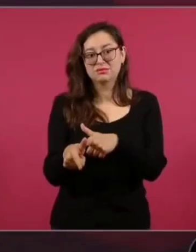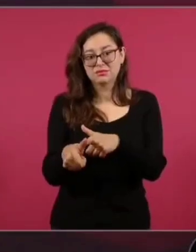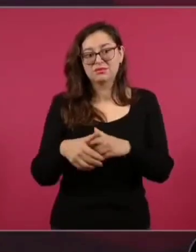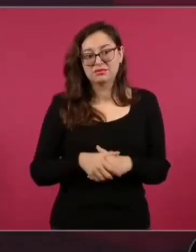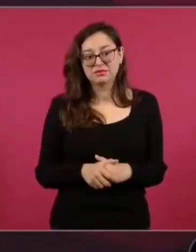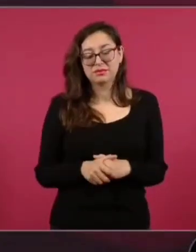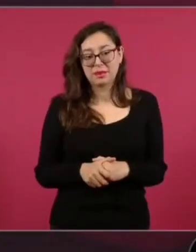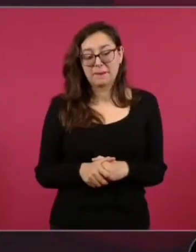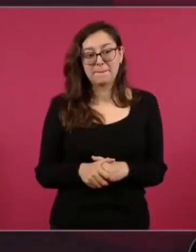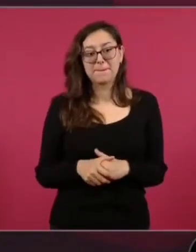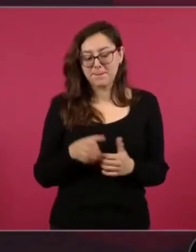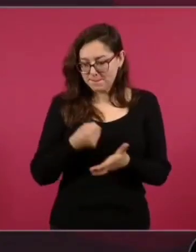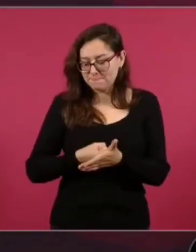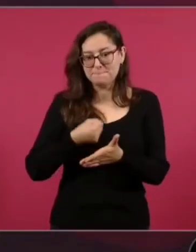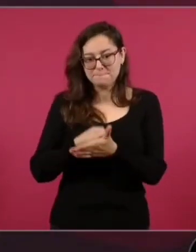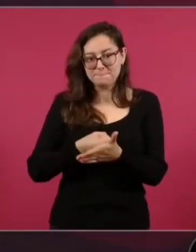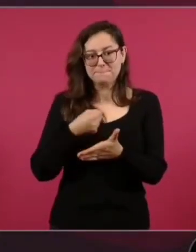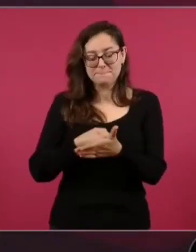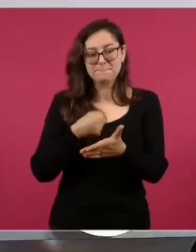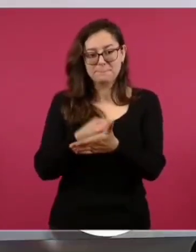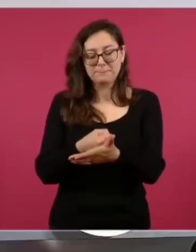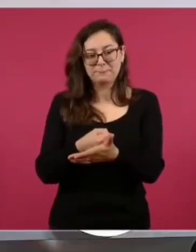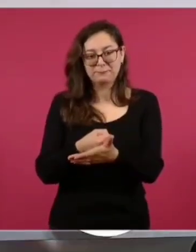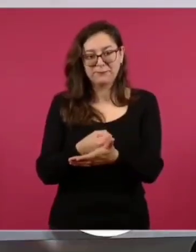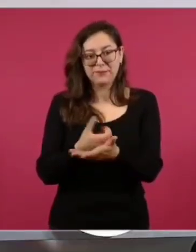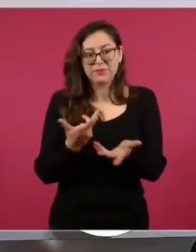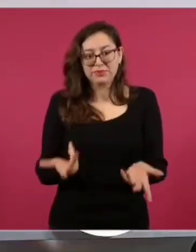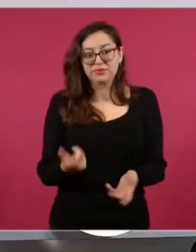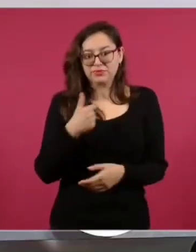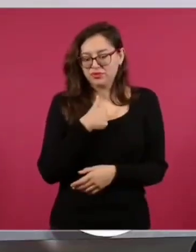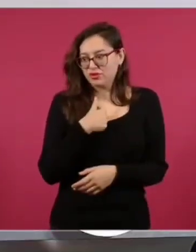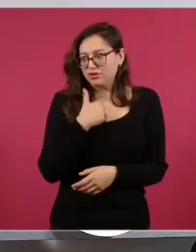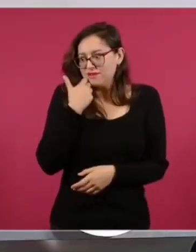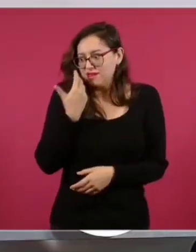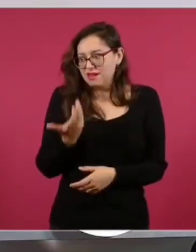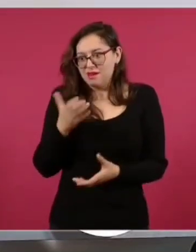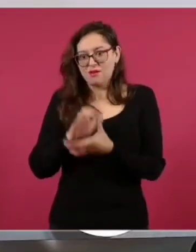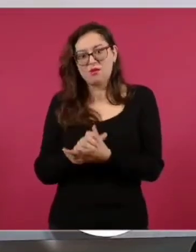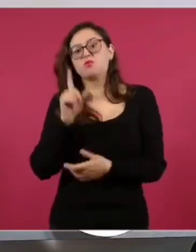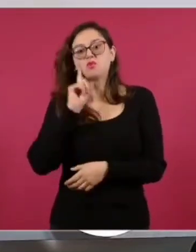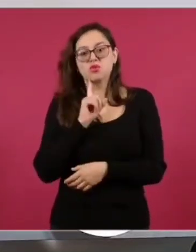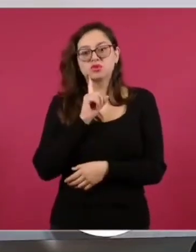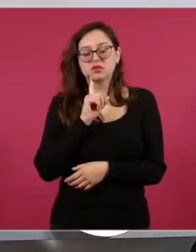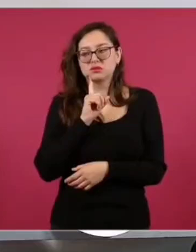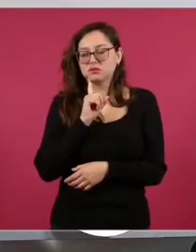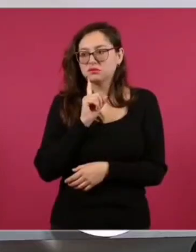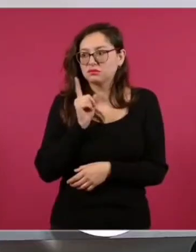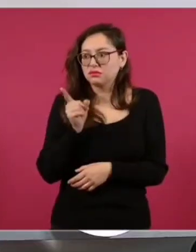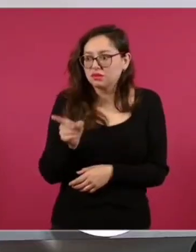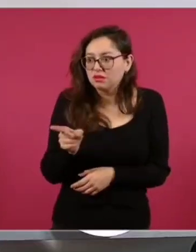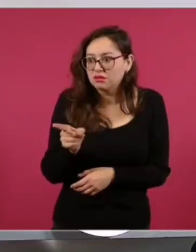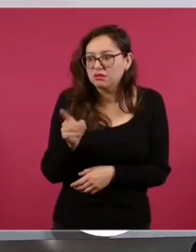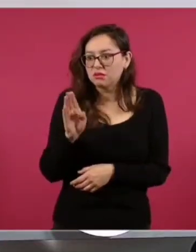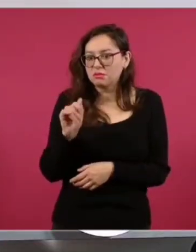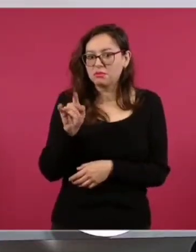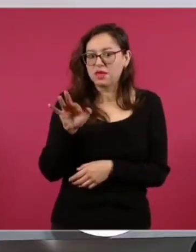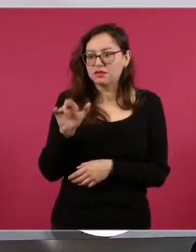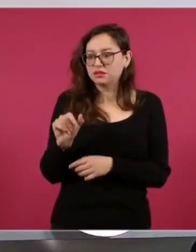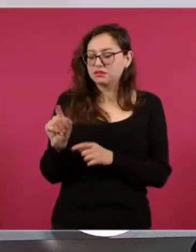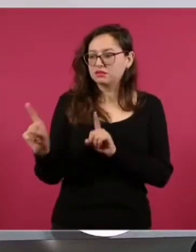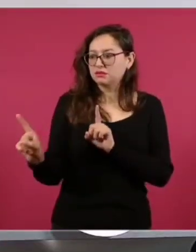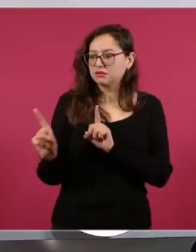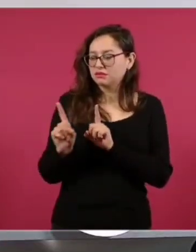la lucha continúa y me apoyo en Beatriz